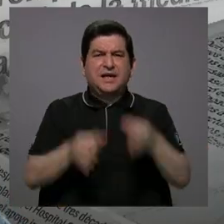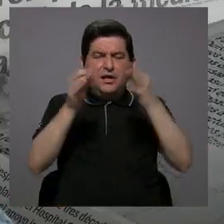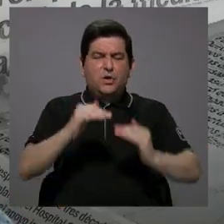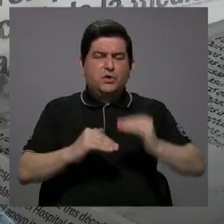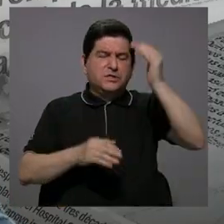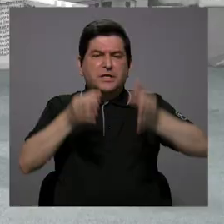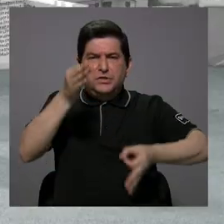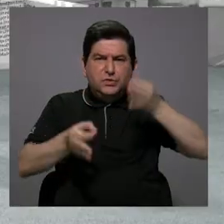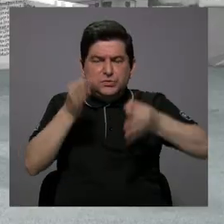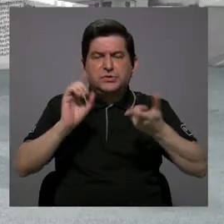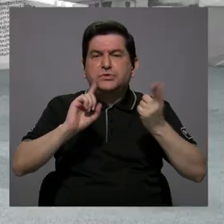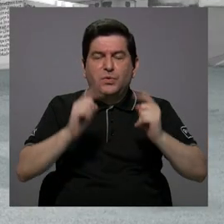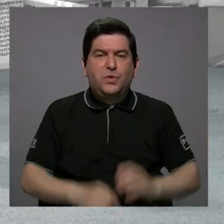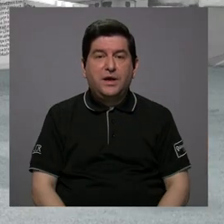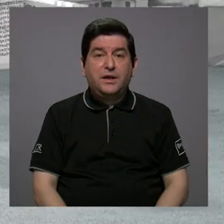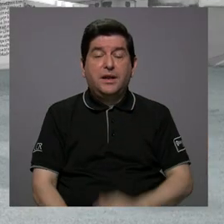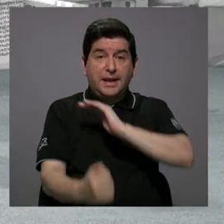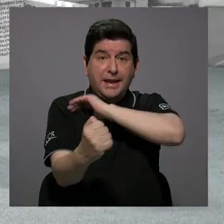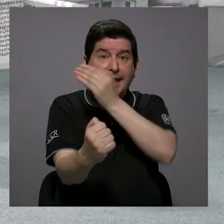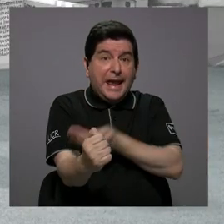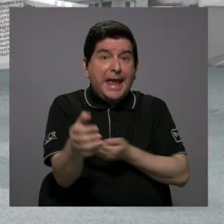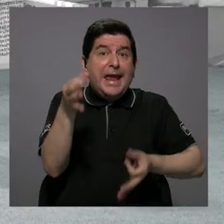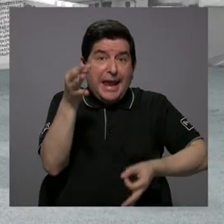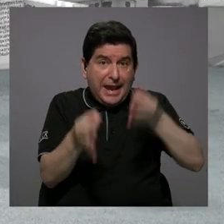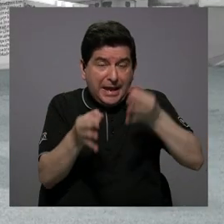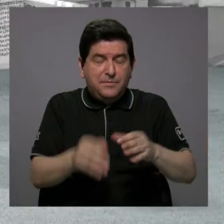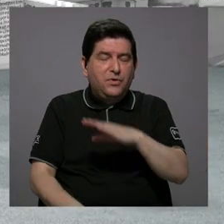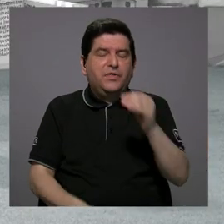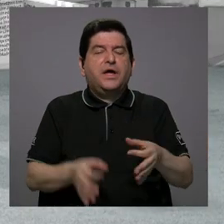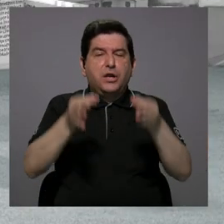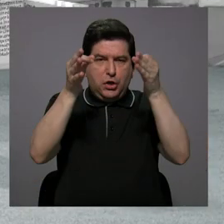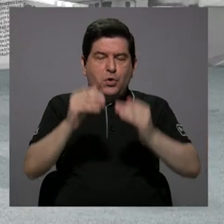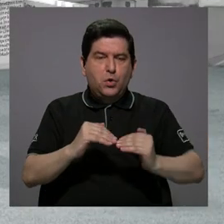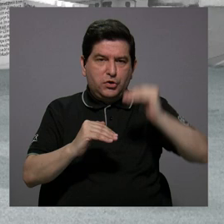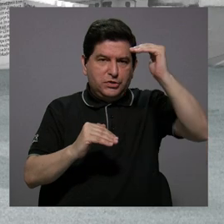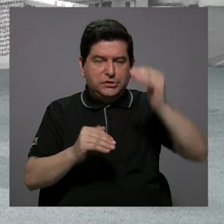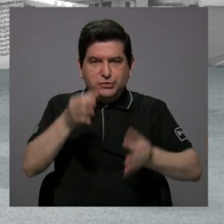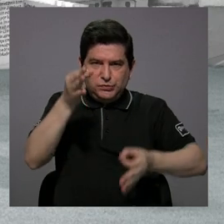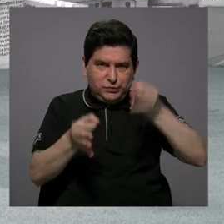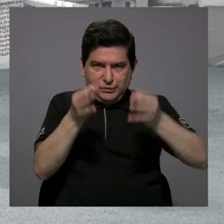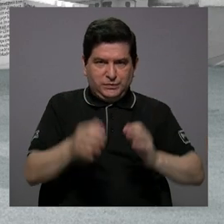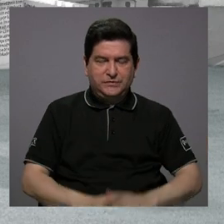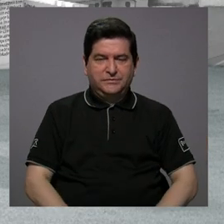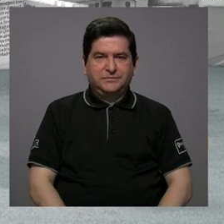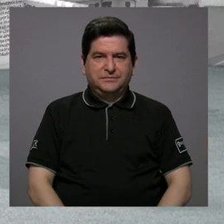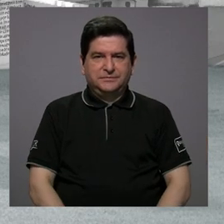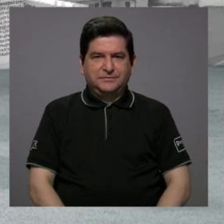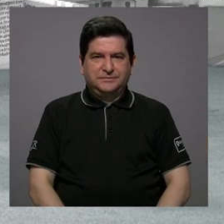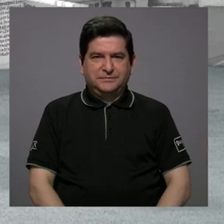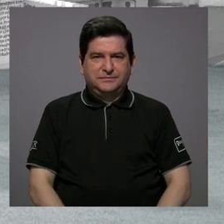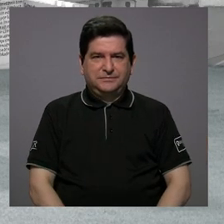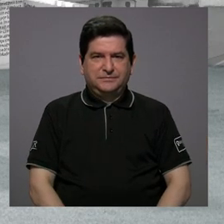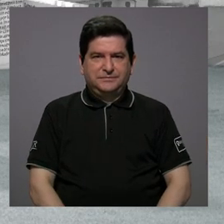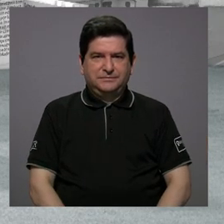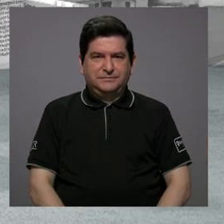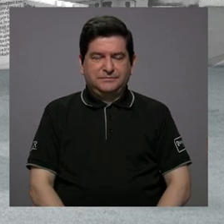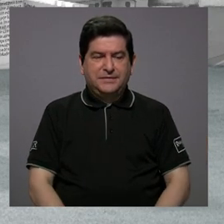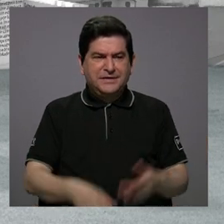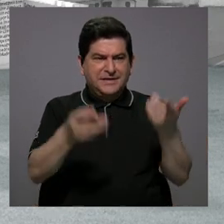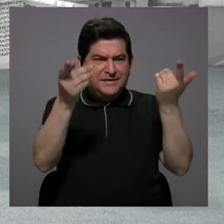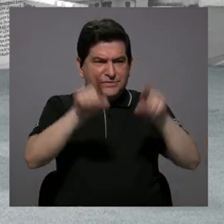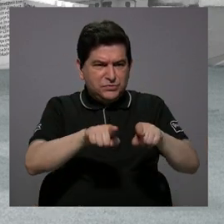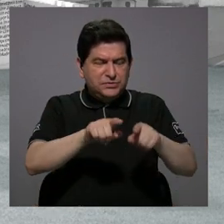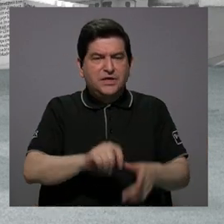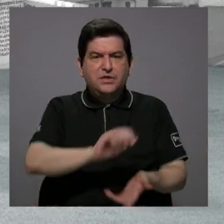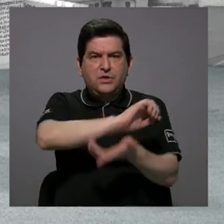Justicia? Bueno, en el Poder Judicial y la Corte Suprema de Justicia, pues este es, se dio como